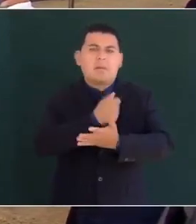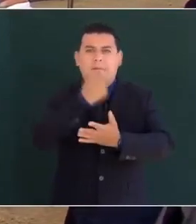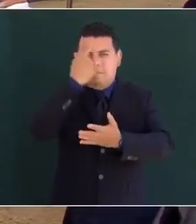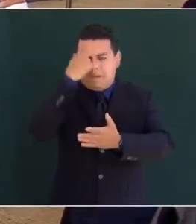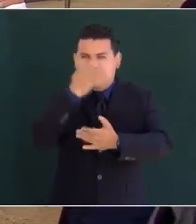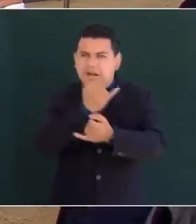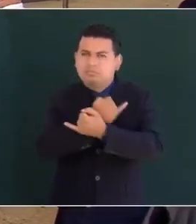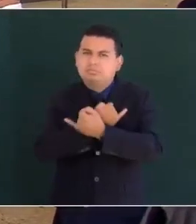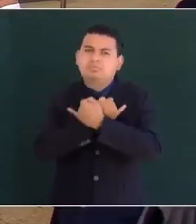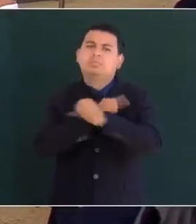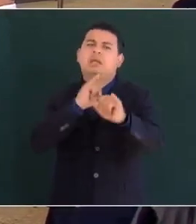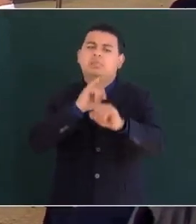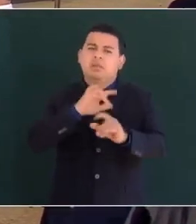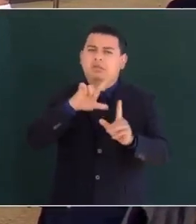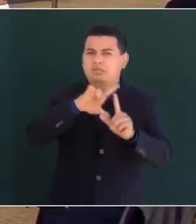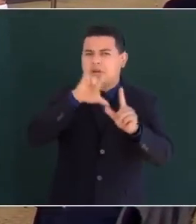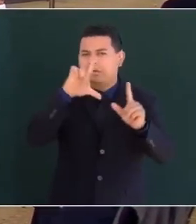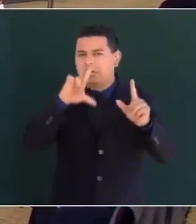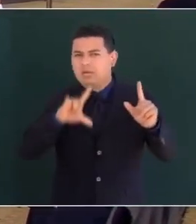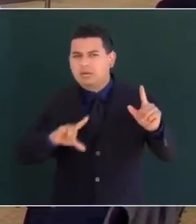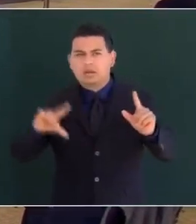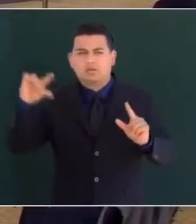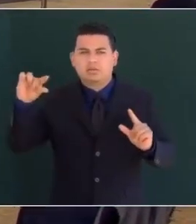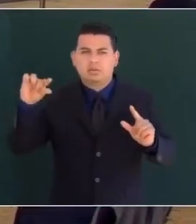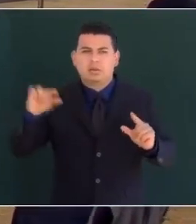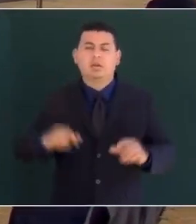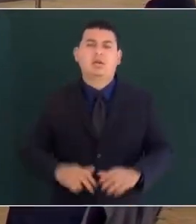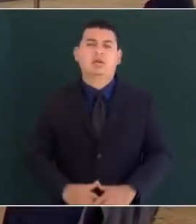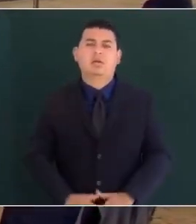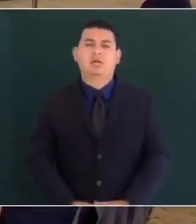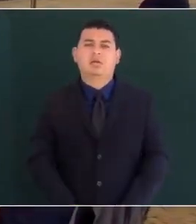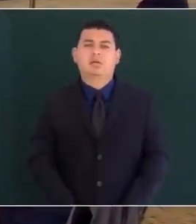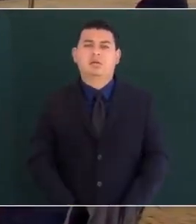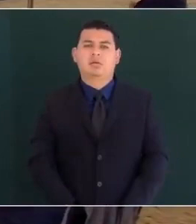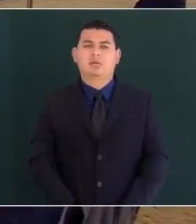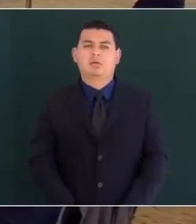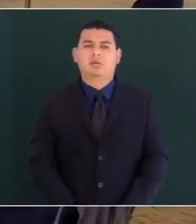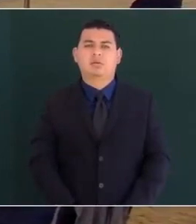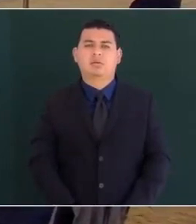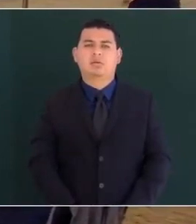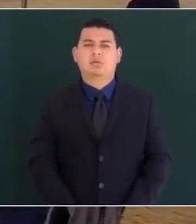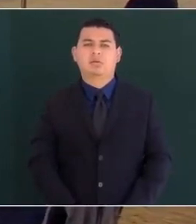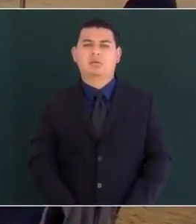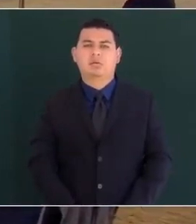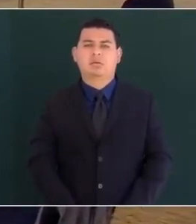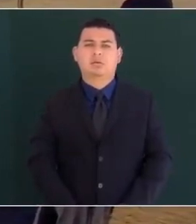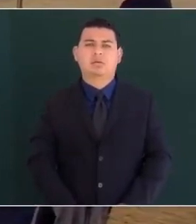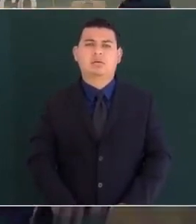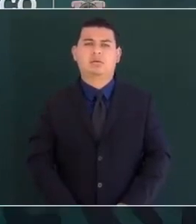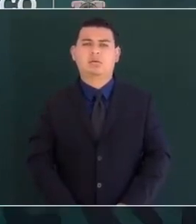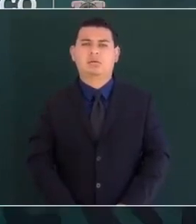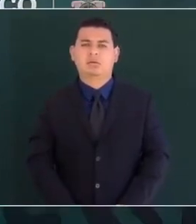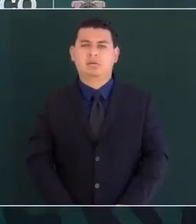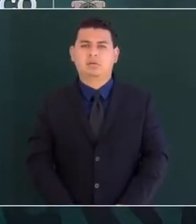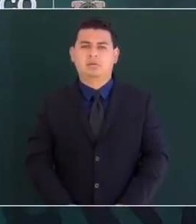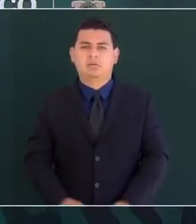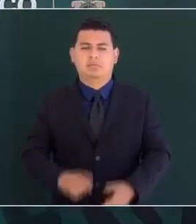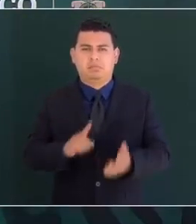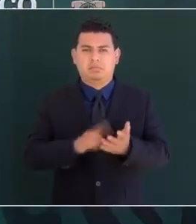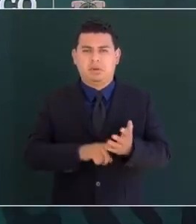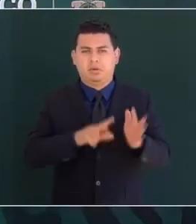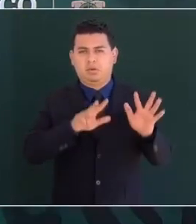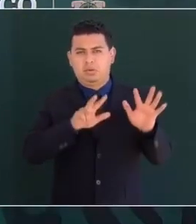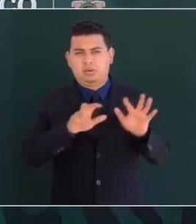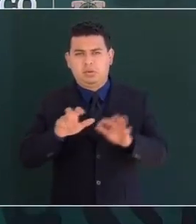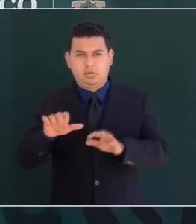política una vez fusilado Hidalgo 1811